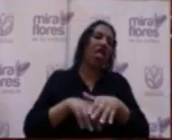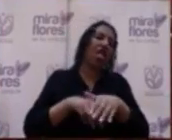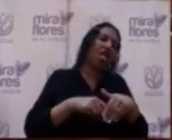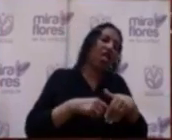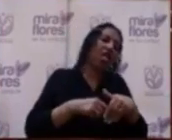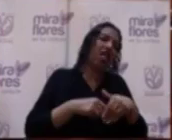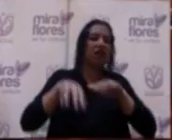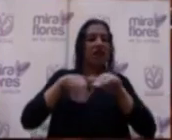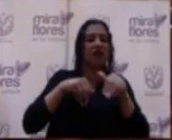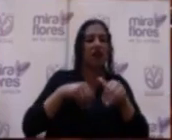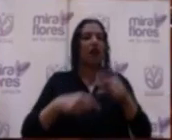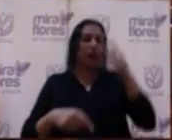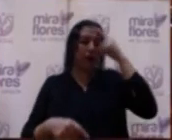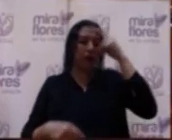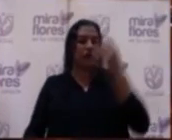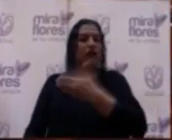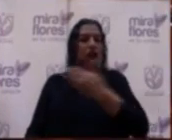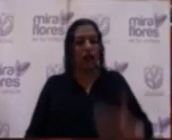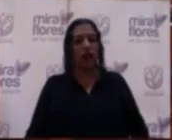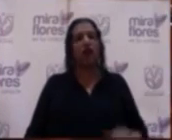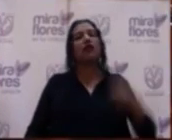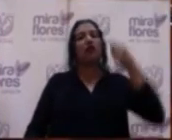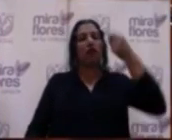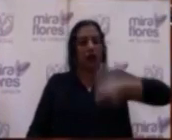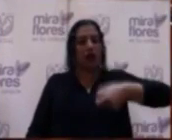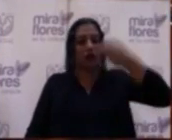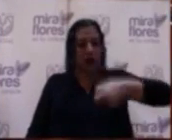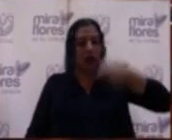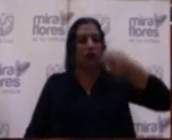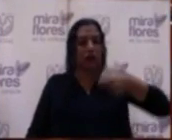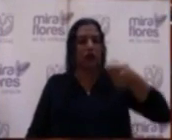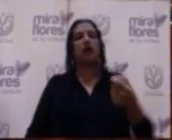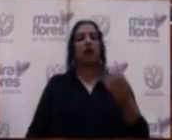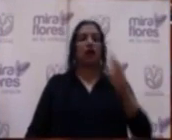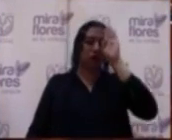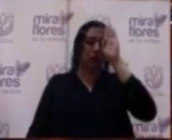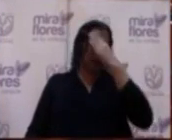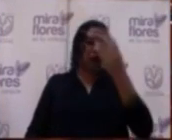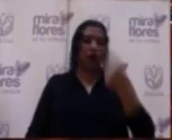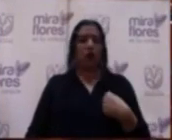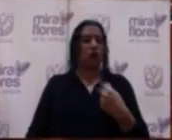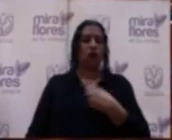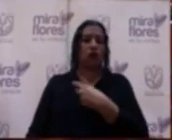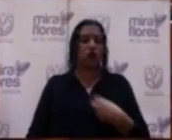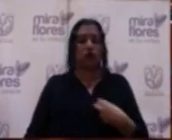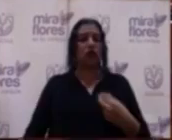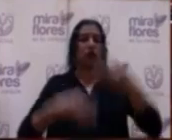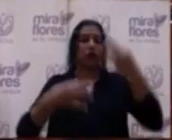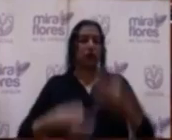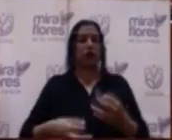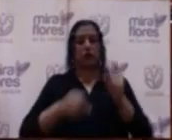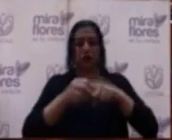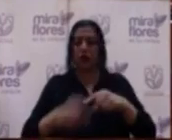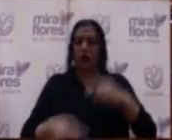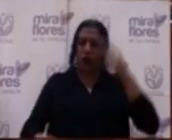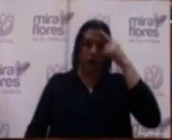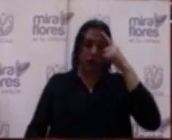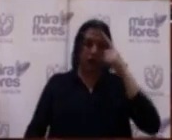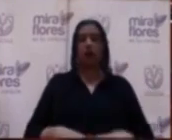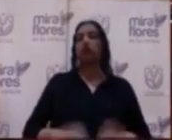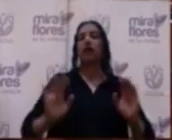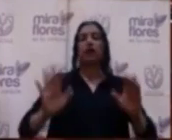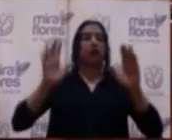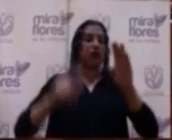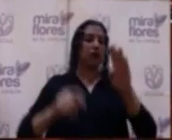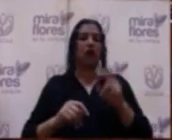el Estado quien debiera financiar a los bomberos, no nosotros con nuestro presupuesto participativo que es para los vecinos. Me parece excelente, admiro a los